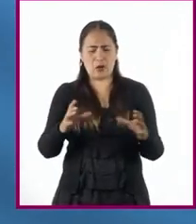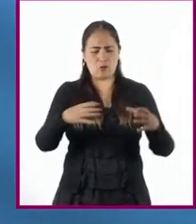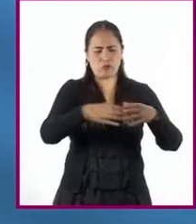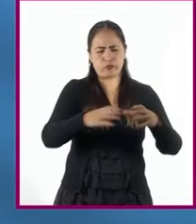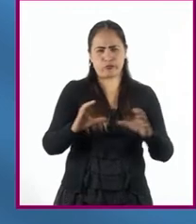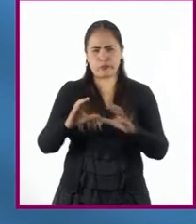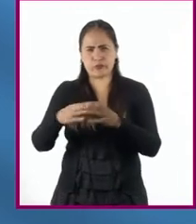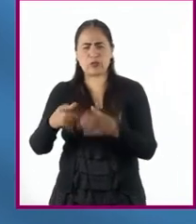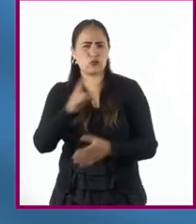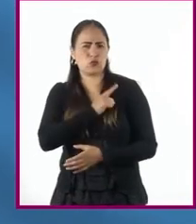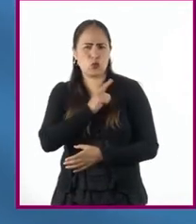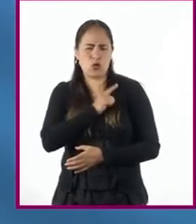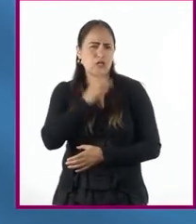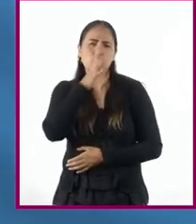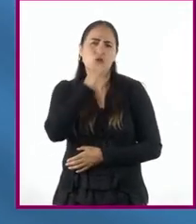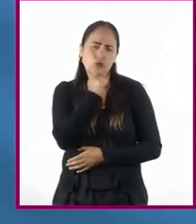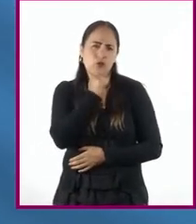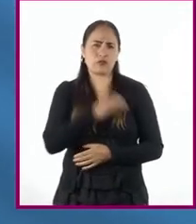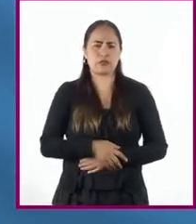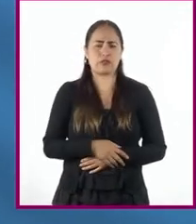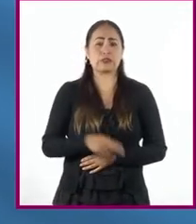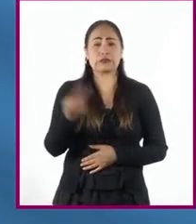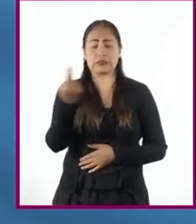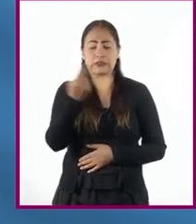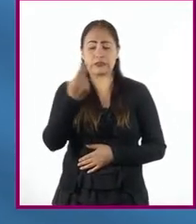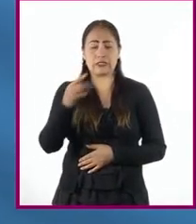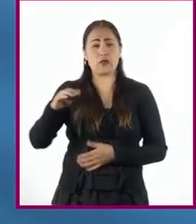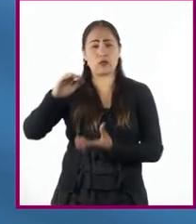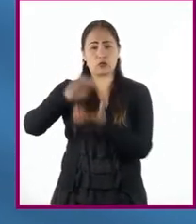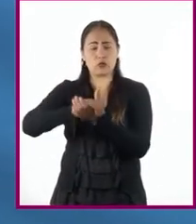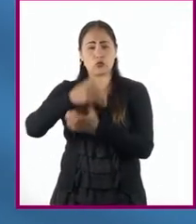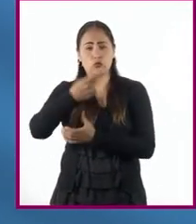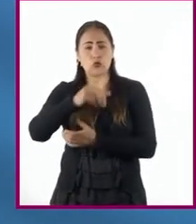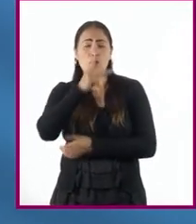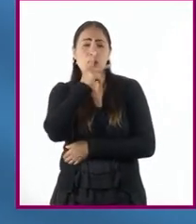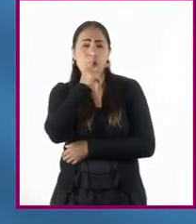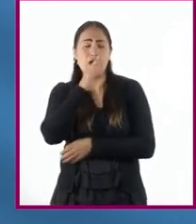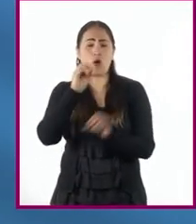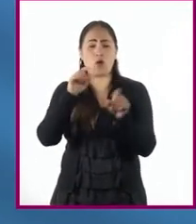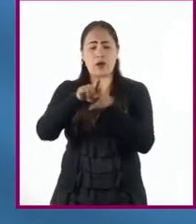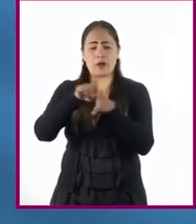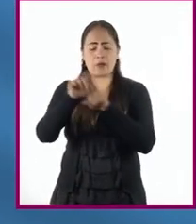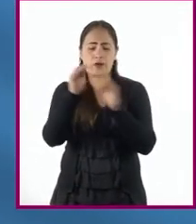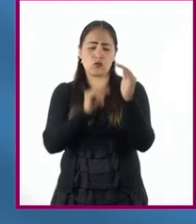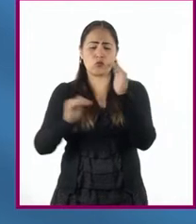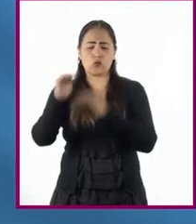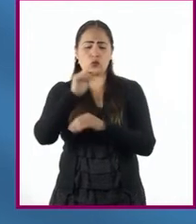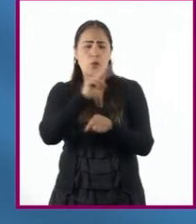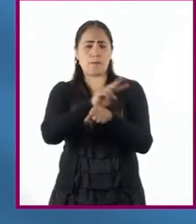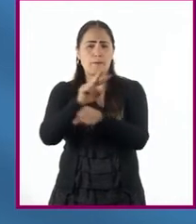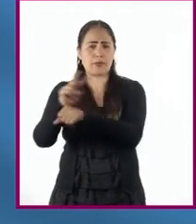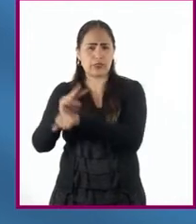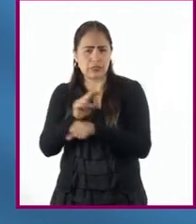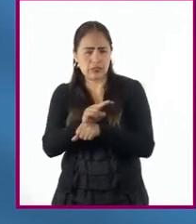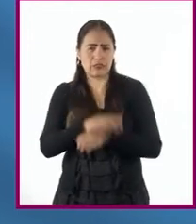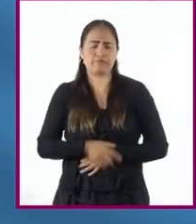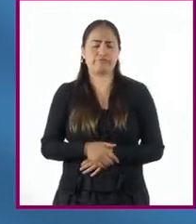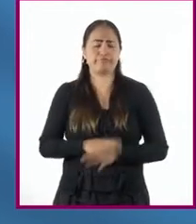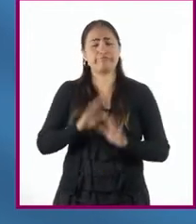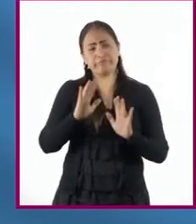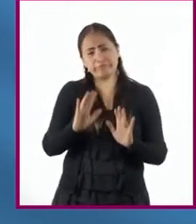mismas, es decir, sin la tutoría del esposo, padre o hermano. Aún con las